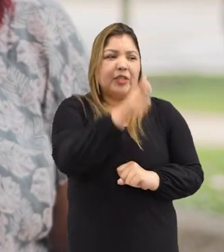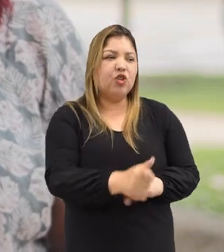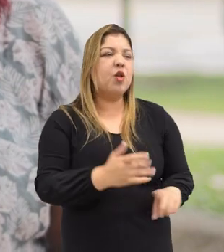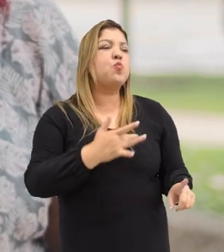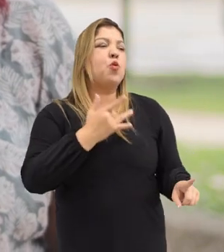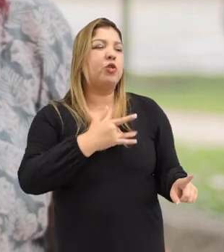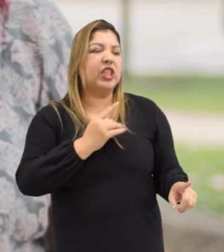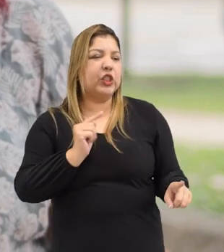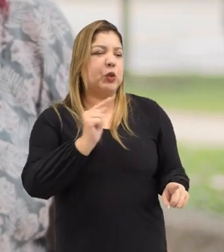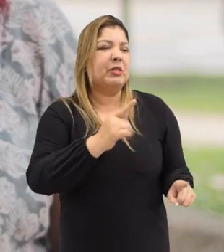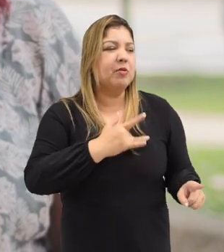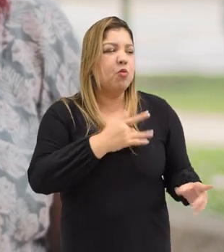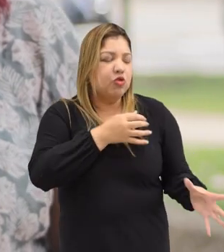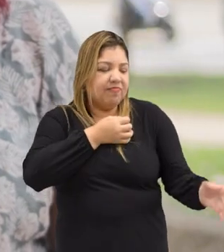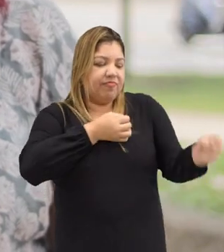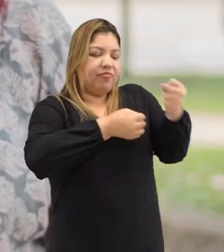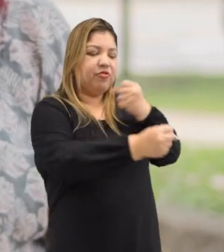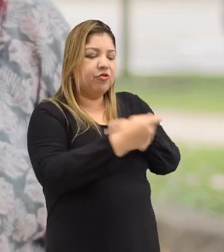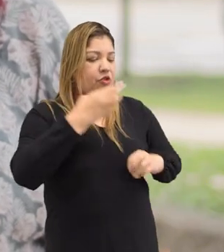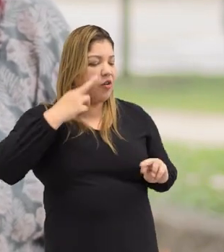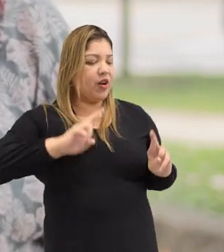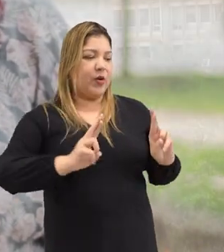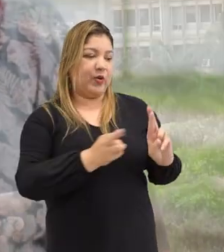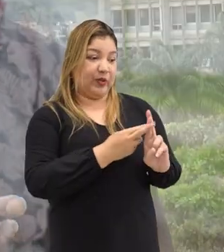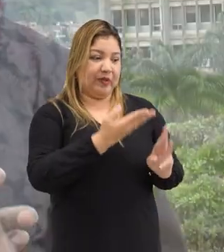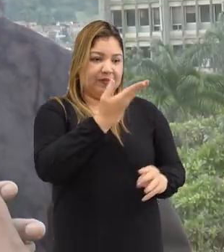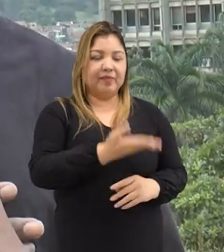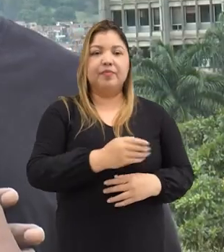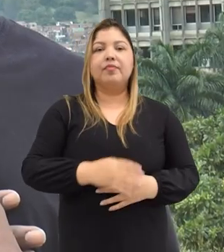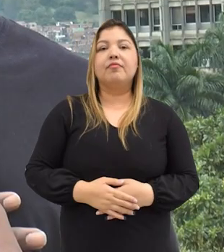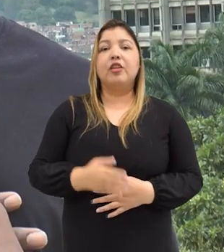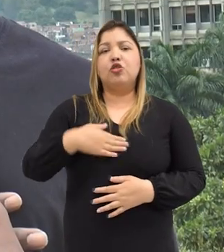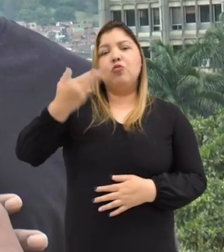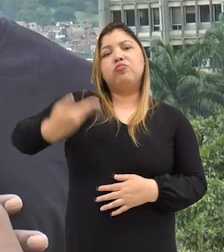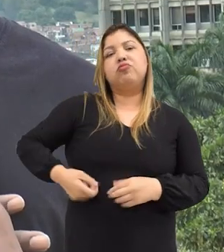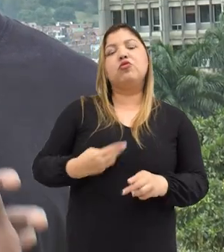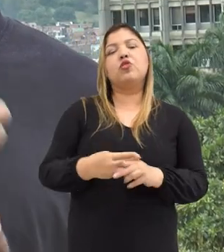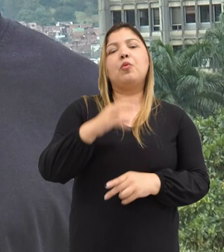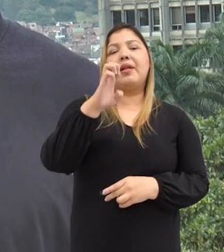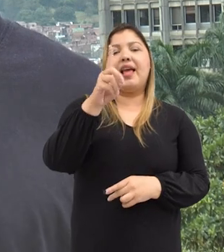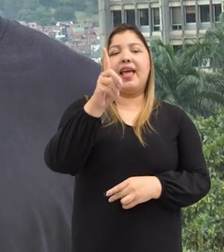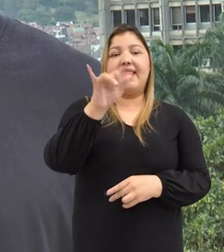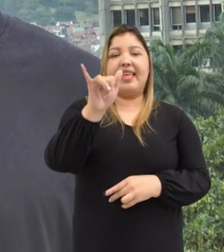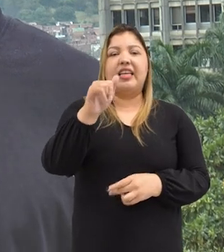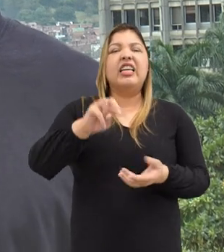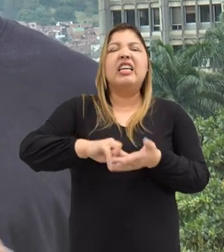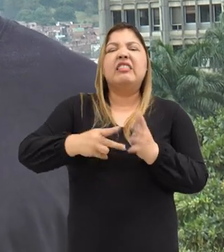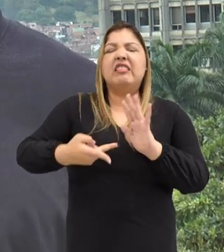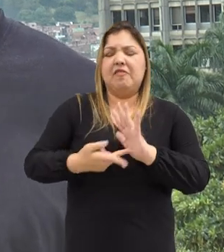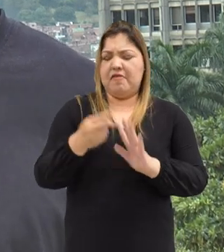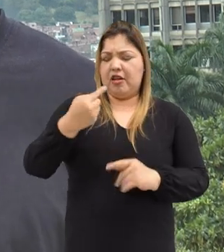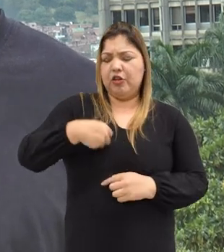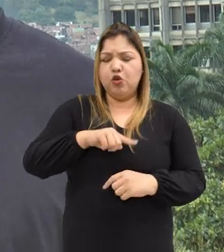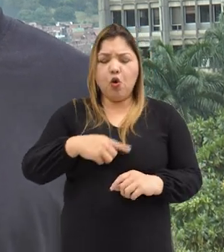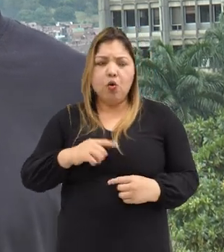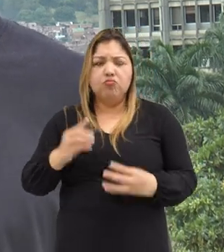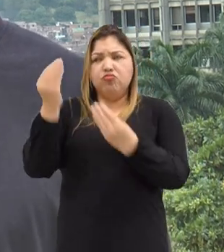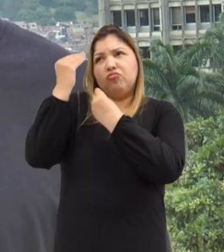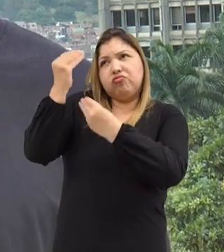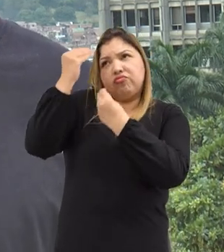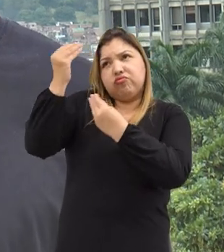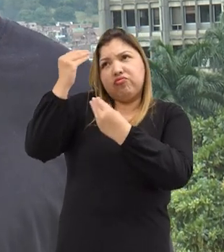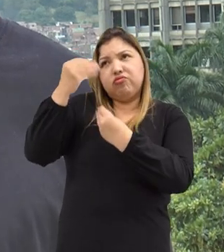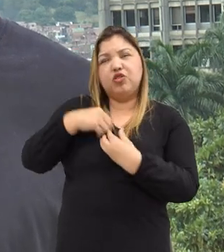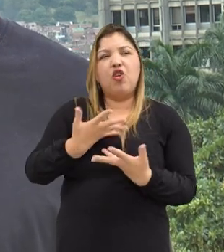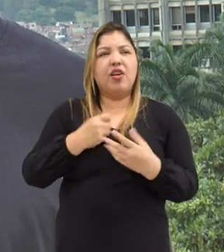más empática con las personas y reconocerlas como son. Mi nombre es Edi Mosquera y para mí ser una agente antirrumor es